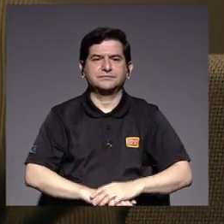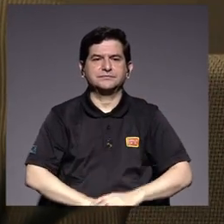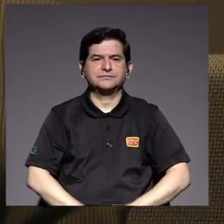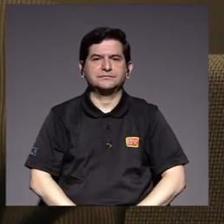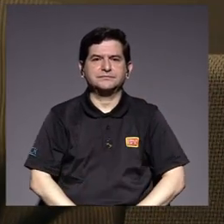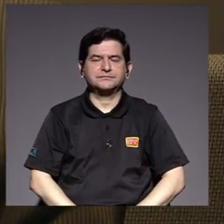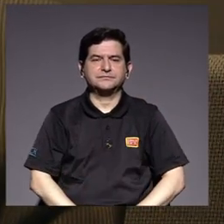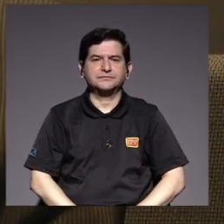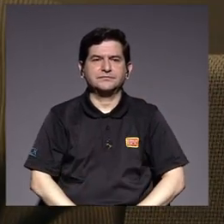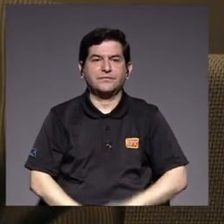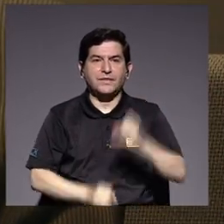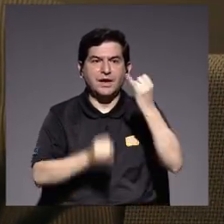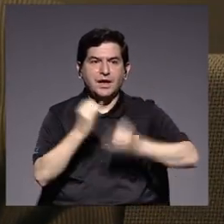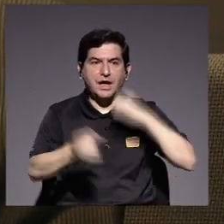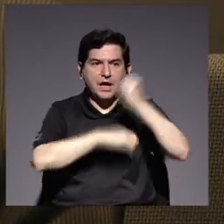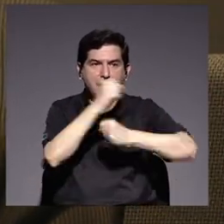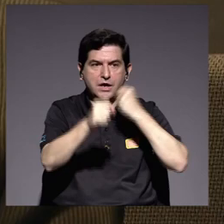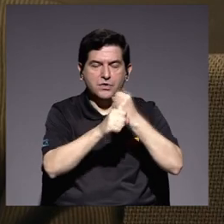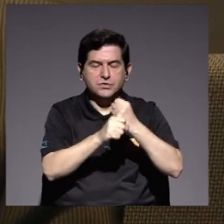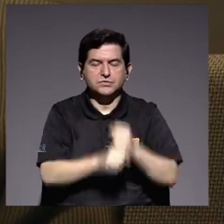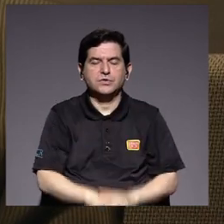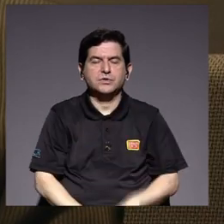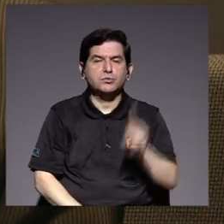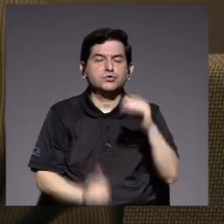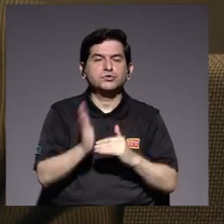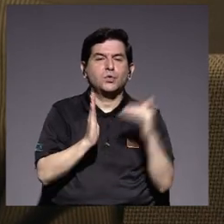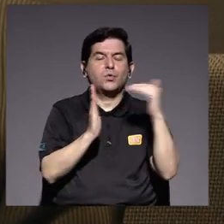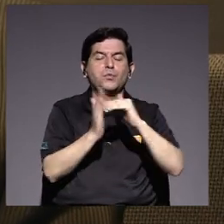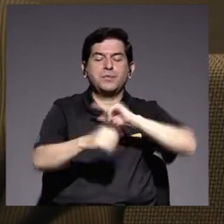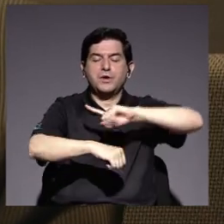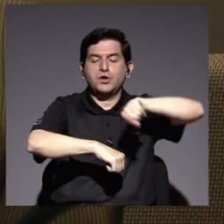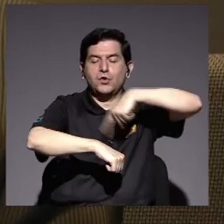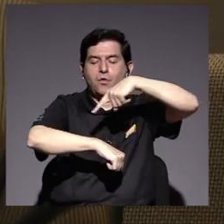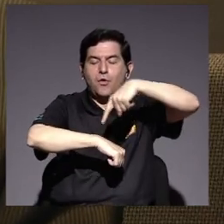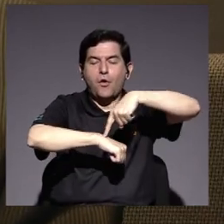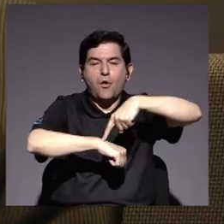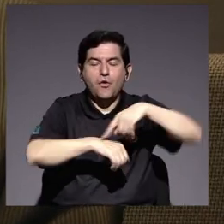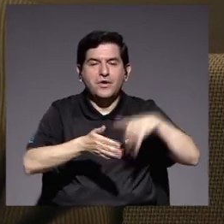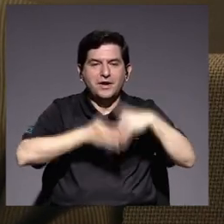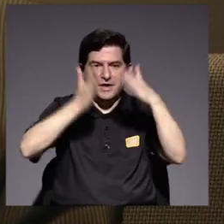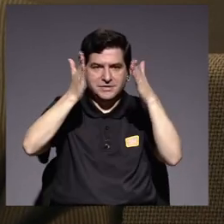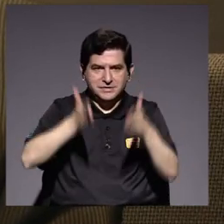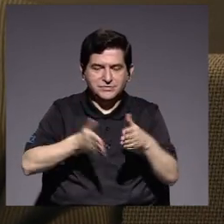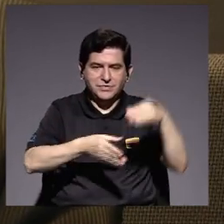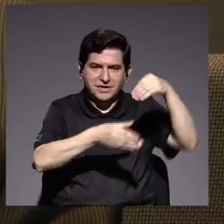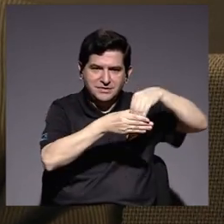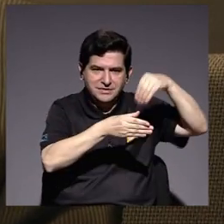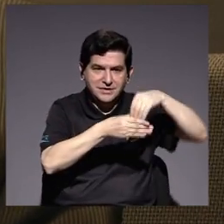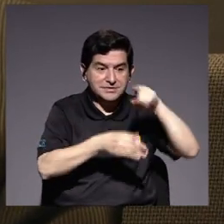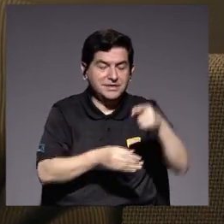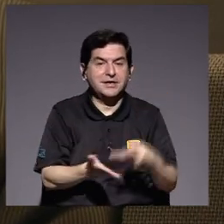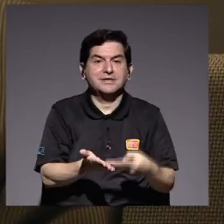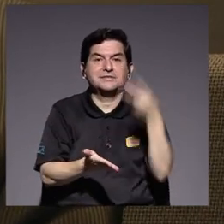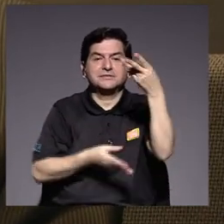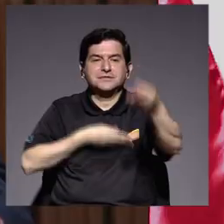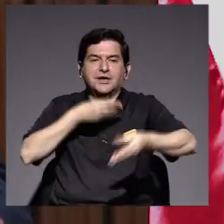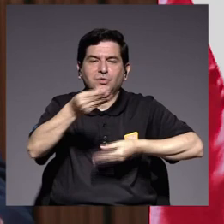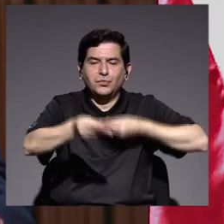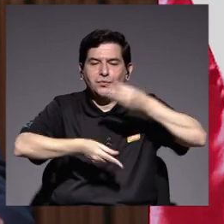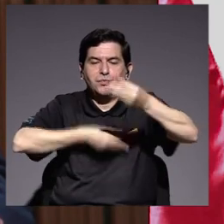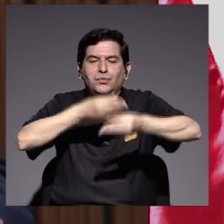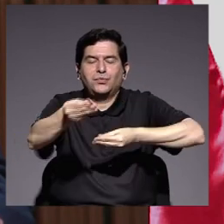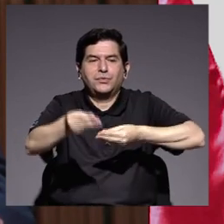en estos últimos años alcanzamos más de un millón de horas de nuestros estudiantes invertidas en este valioso intercambio